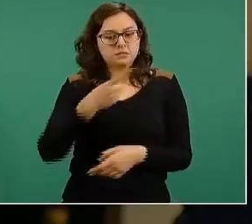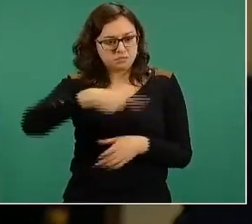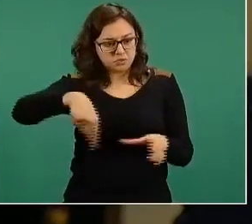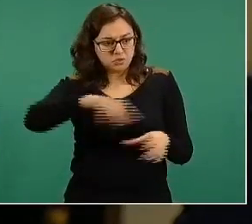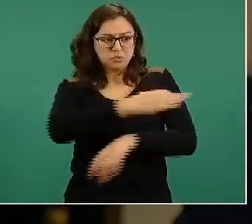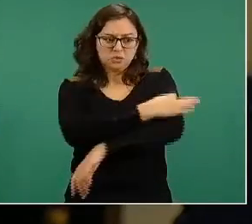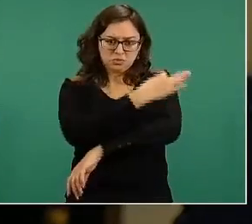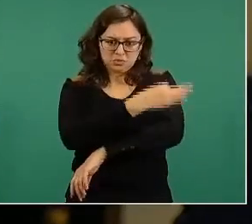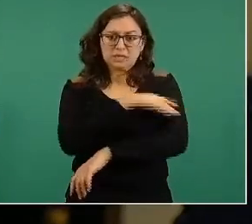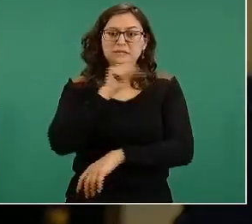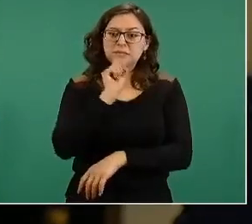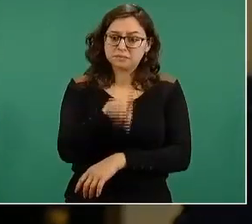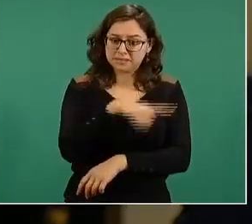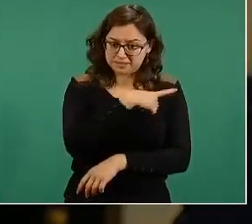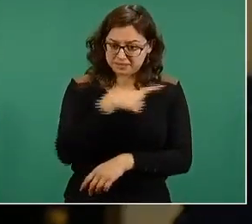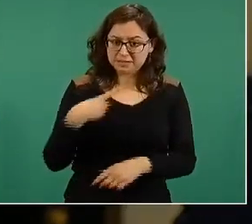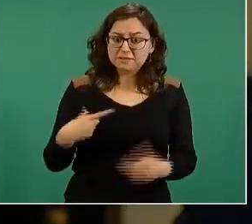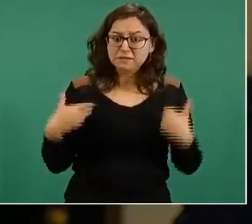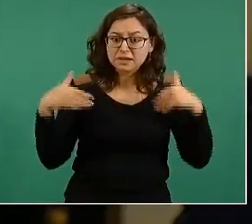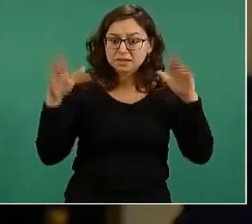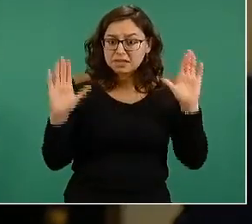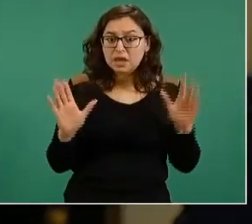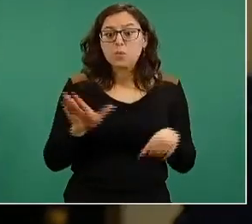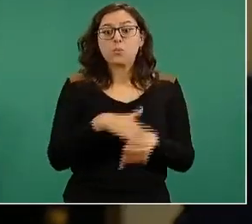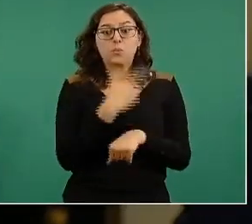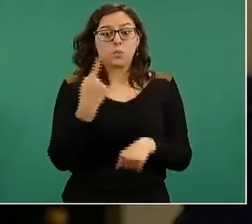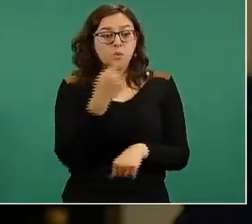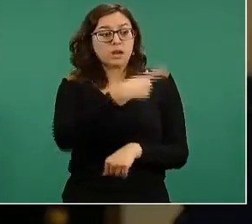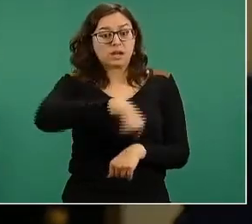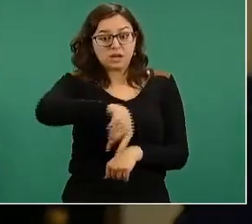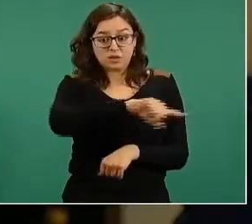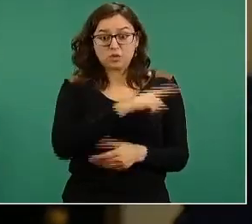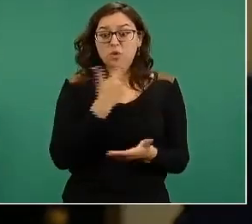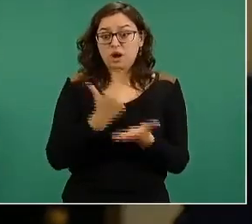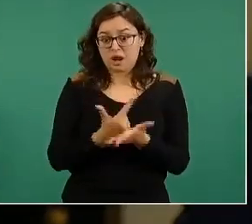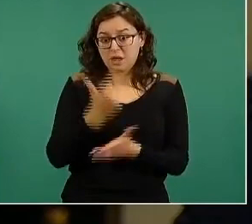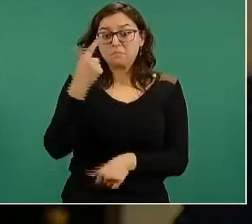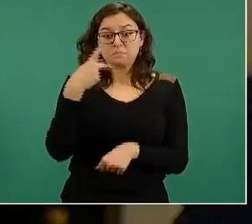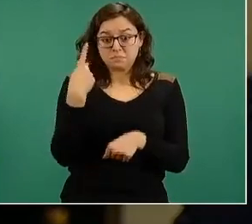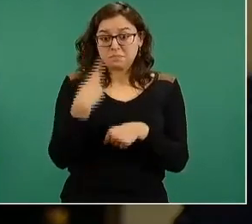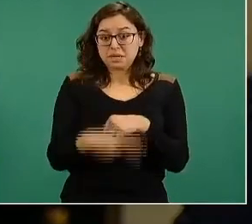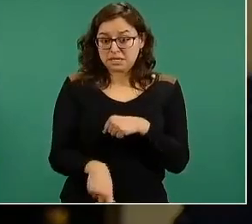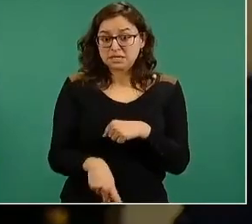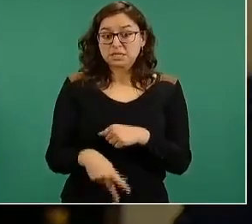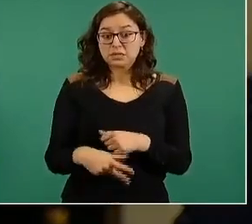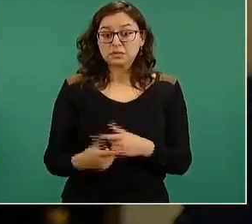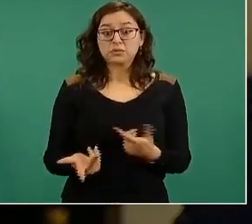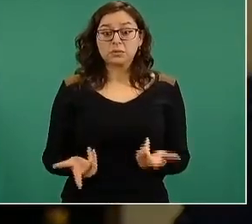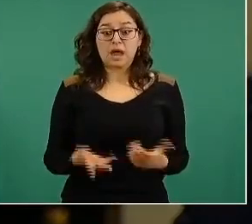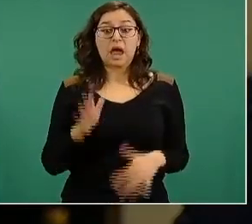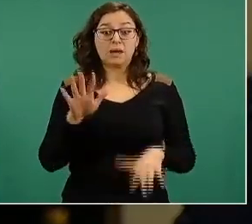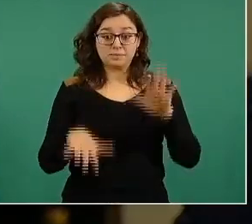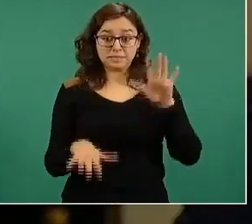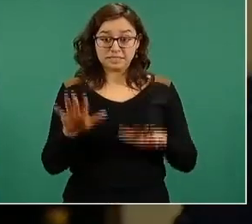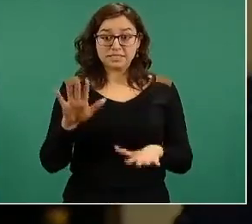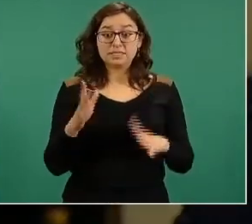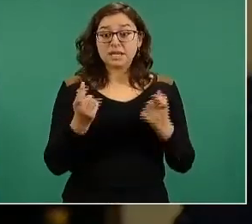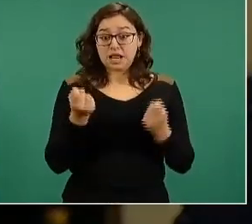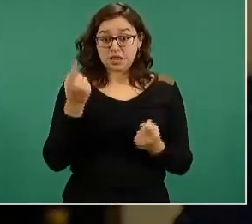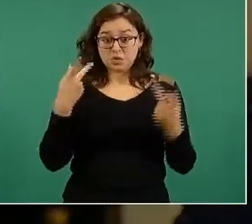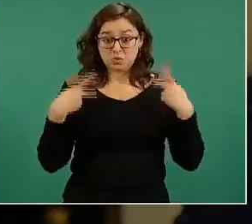hago este comentario, precisamente porque estas personas están sujetas a un riesgo muy grande. Incluso han sido agredidos de maneras